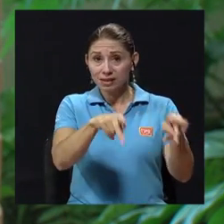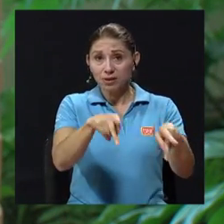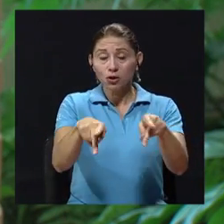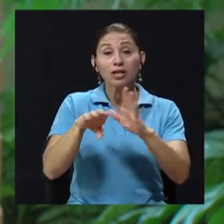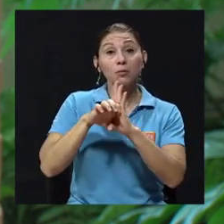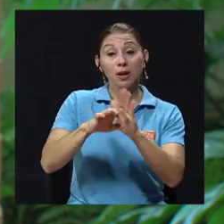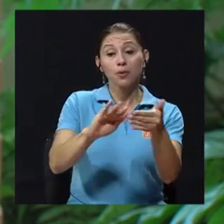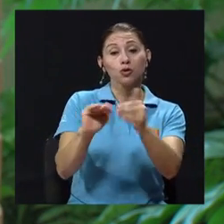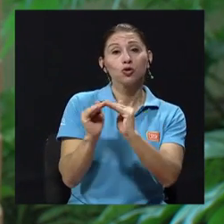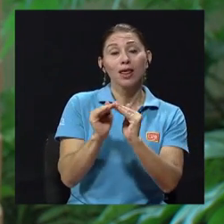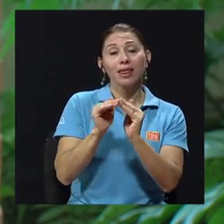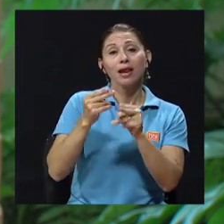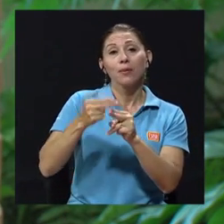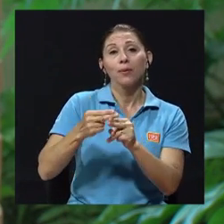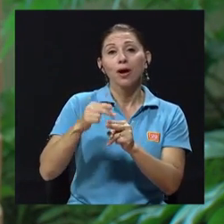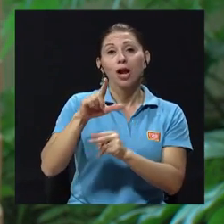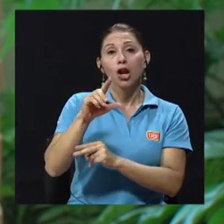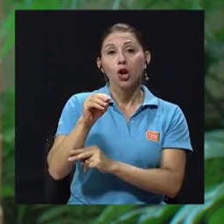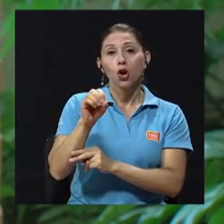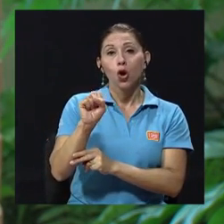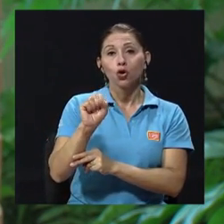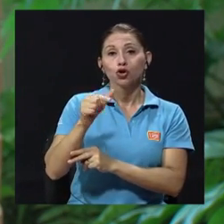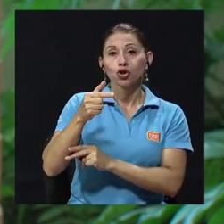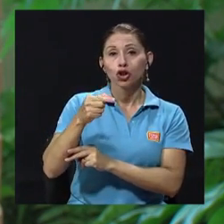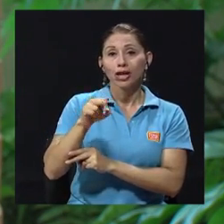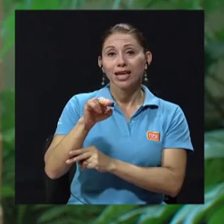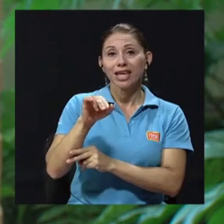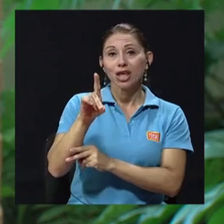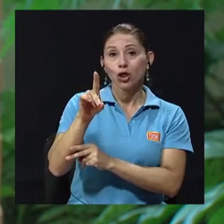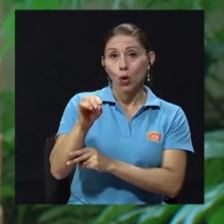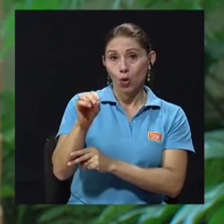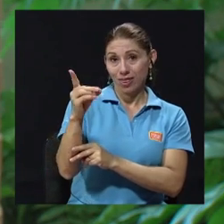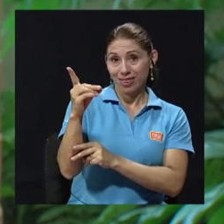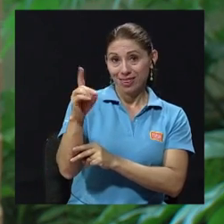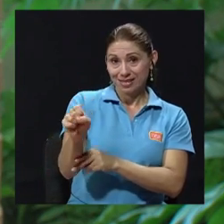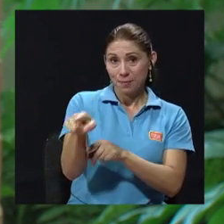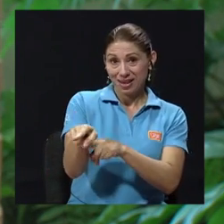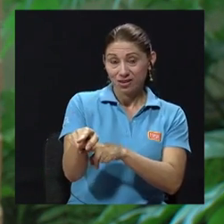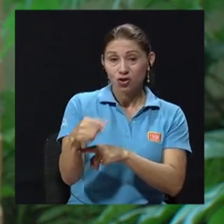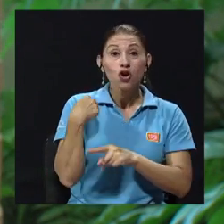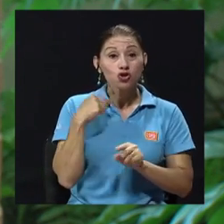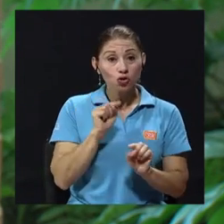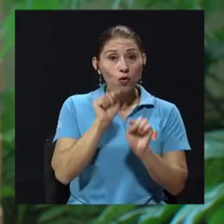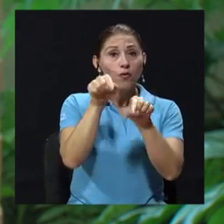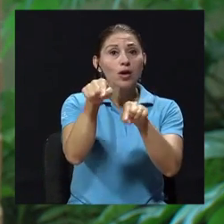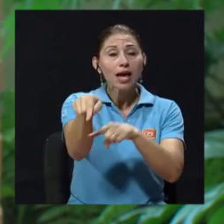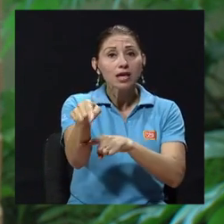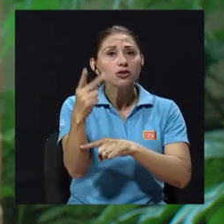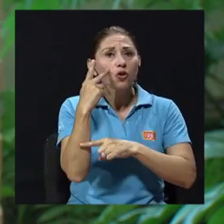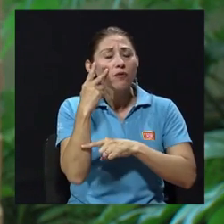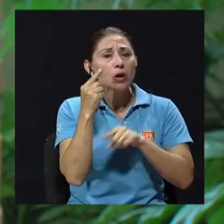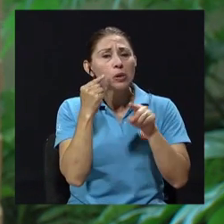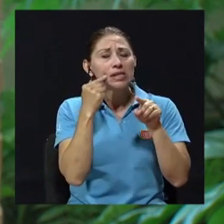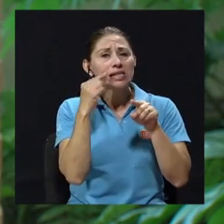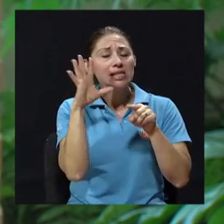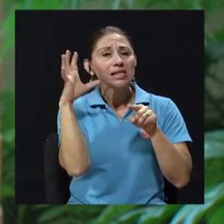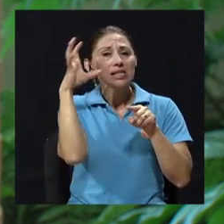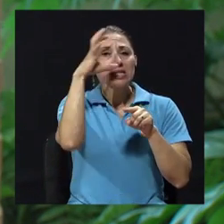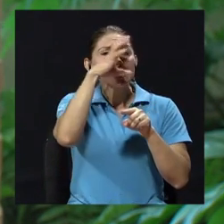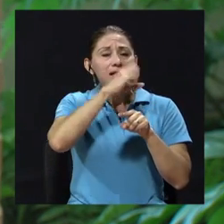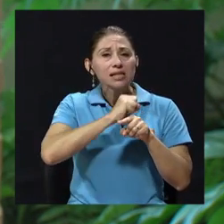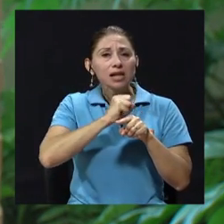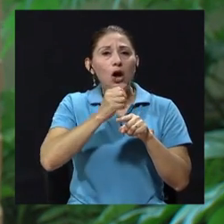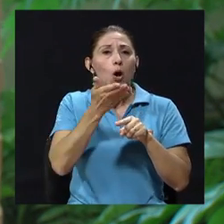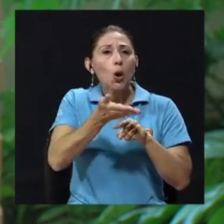en los guido a veces cuando yo llego encuentro muchas lesiones orales potencialmente malignas que